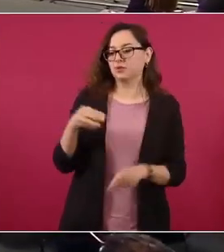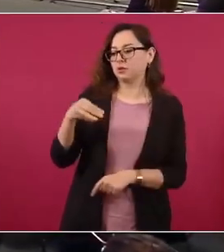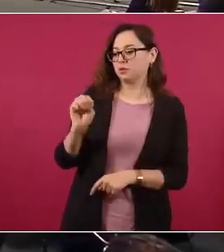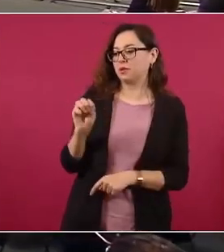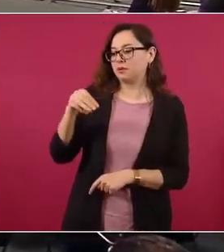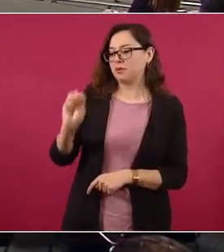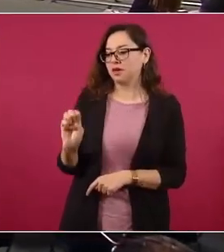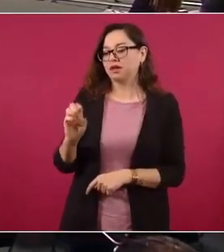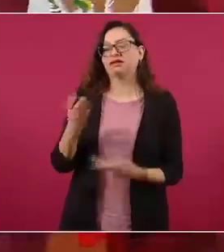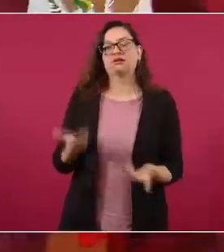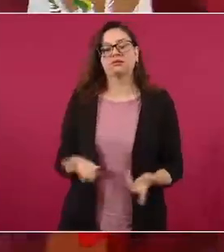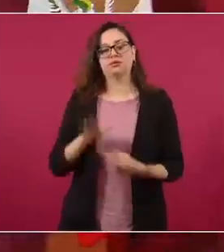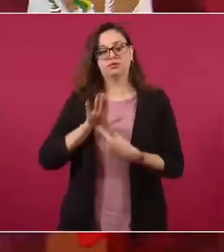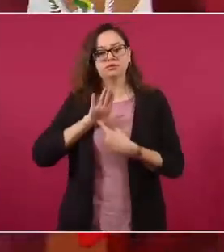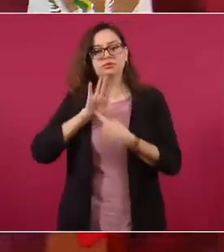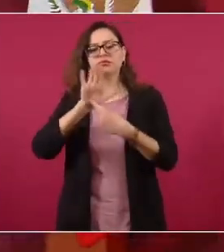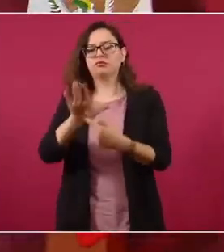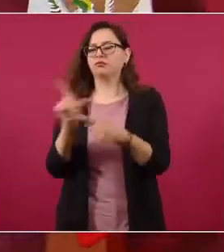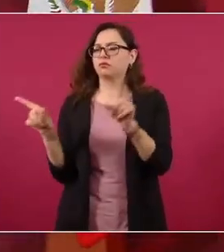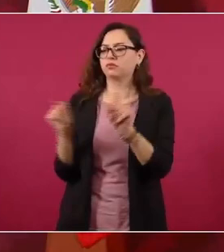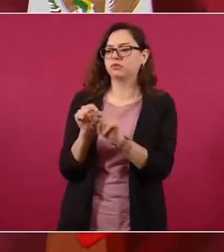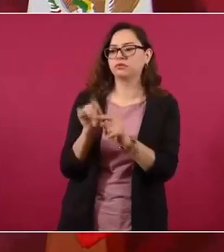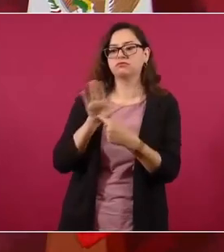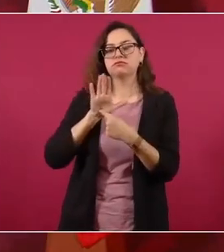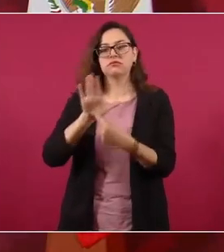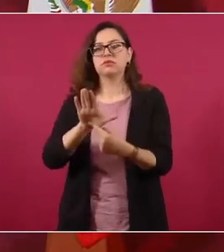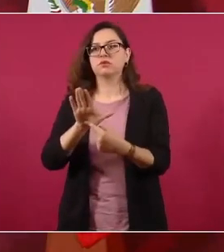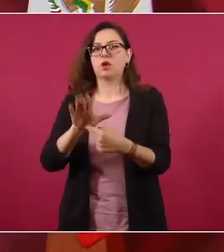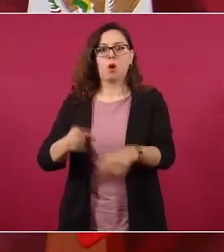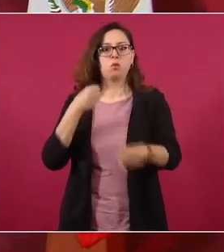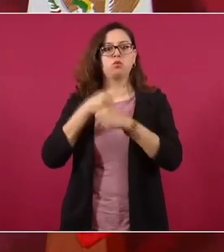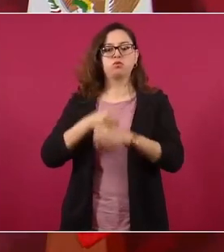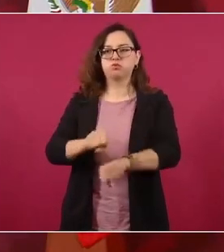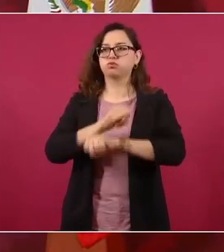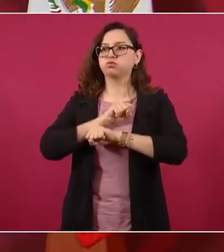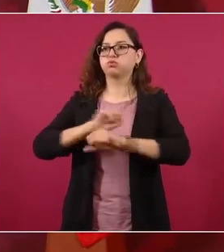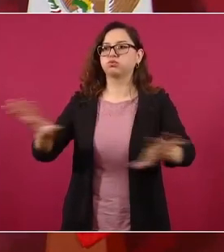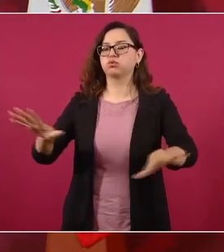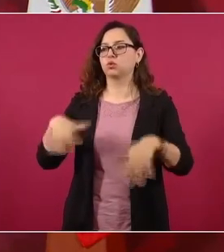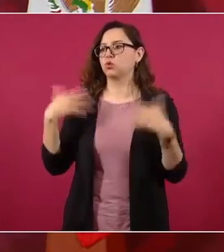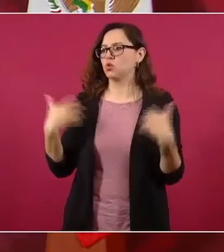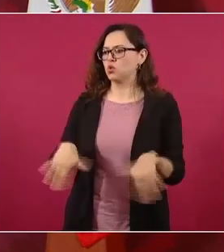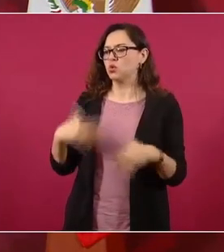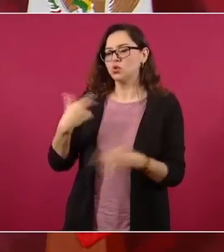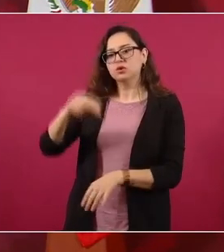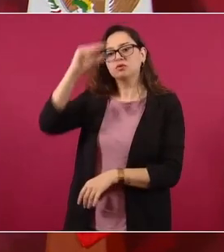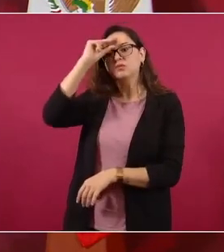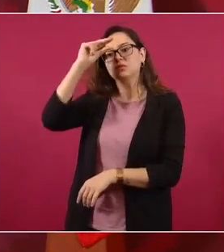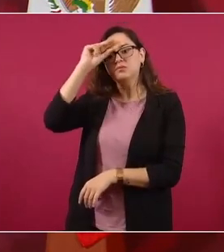pero así hay muchísima sabiduría.